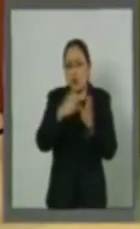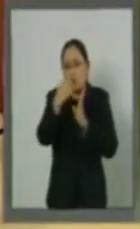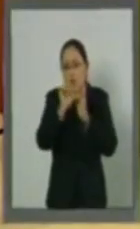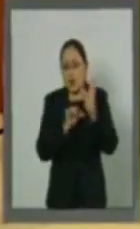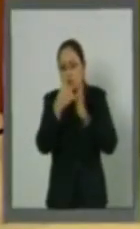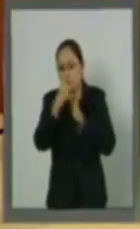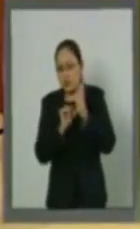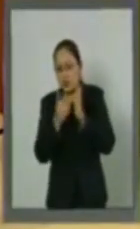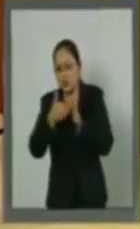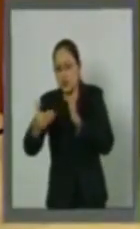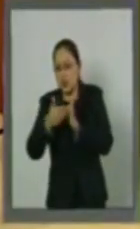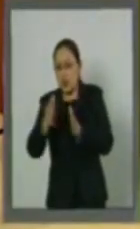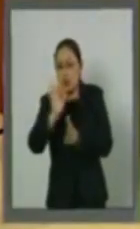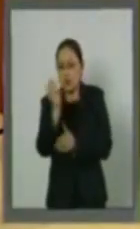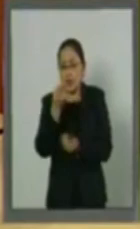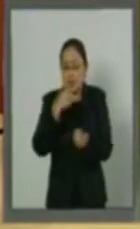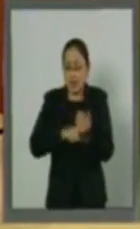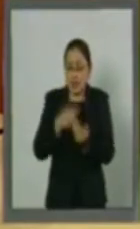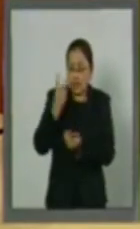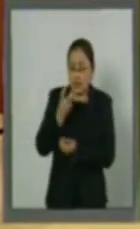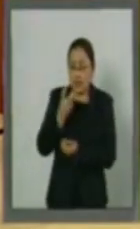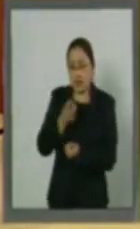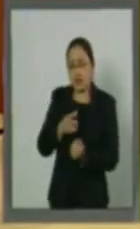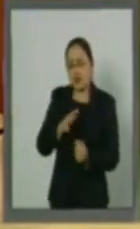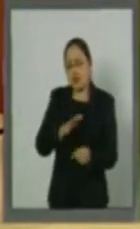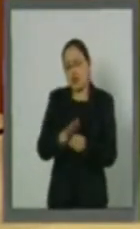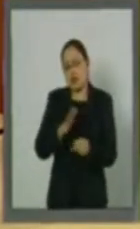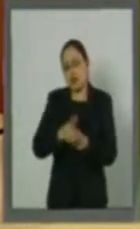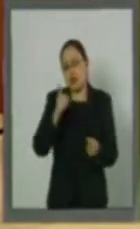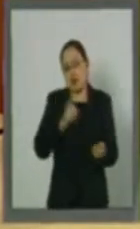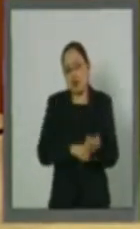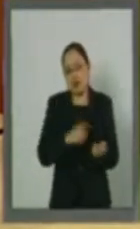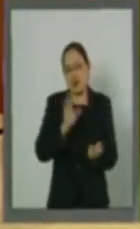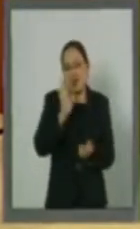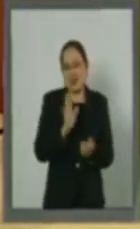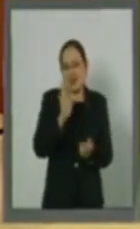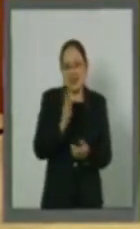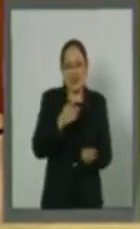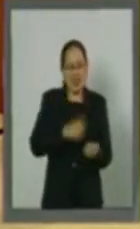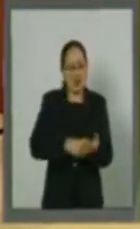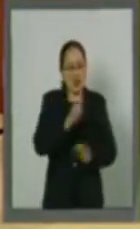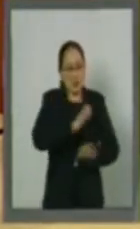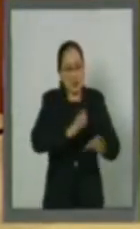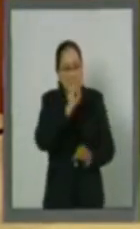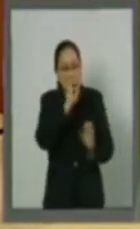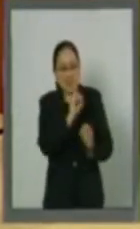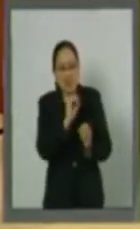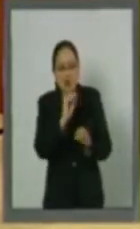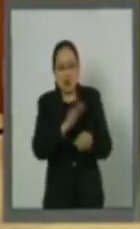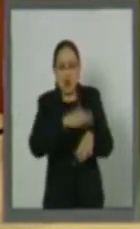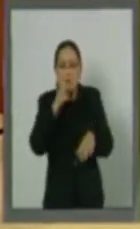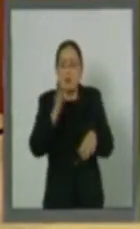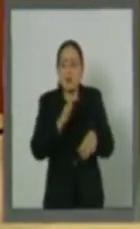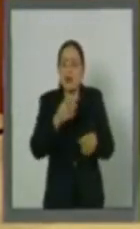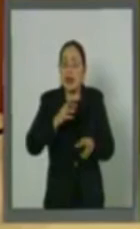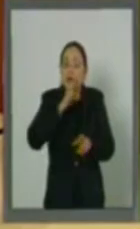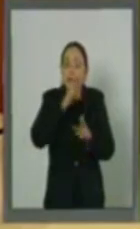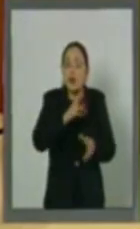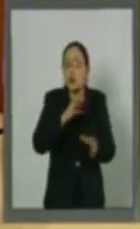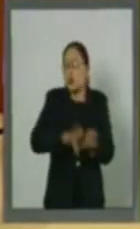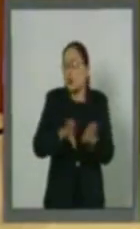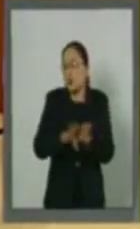normalmente por no tener actividad se hacen en ceros. Sin embargo, pues tenemos la carga